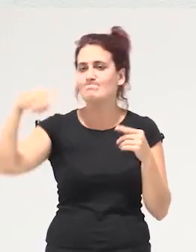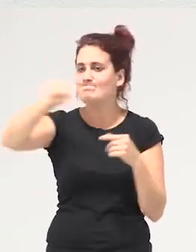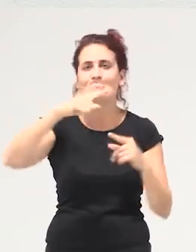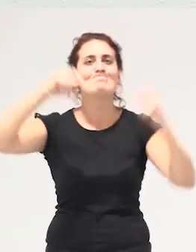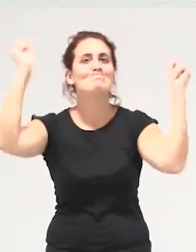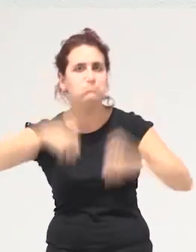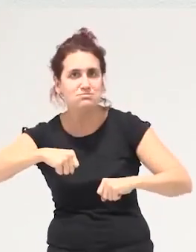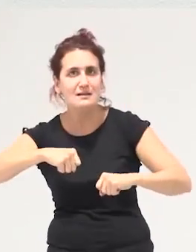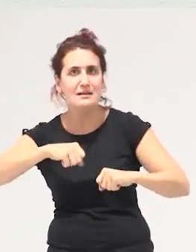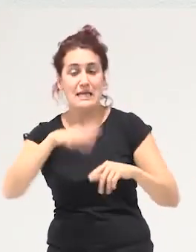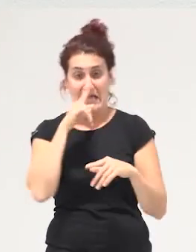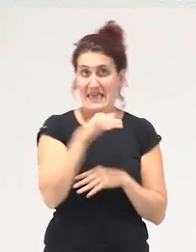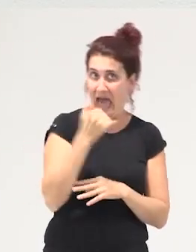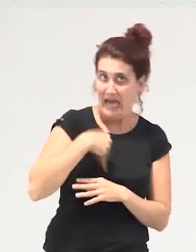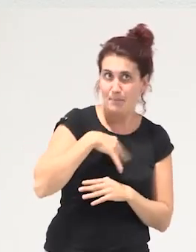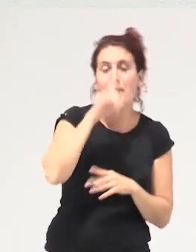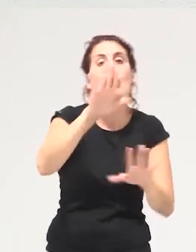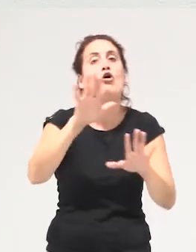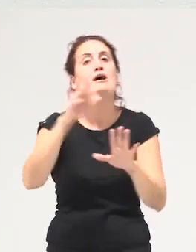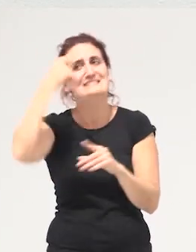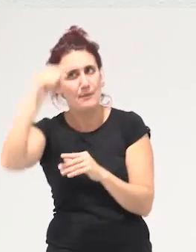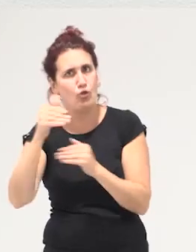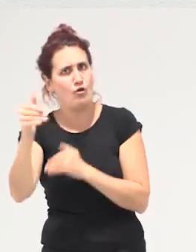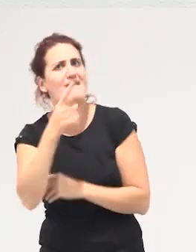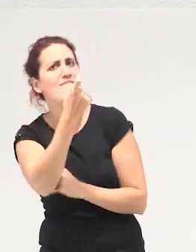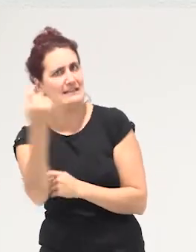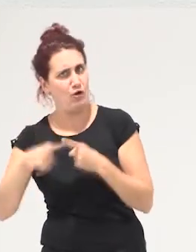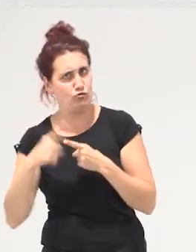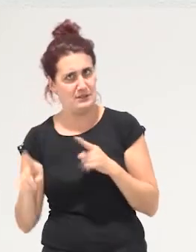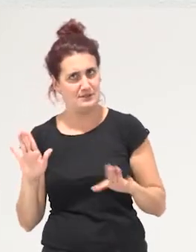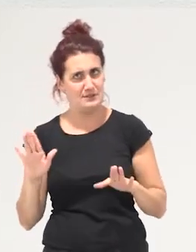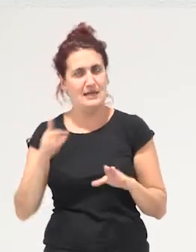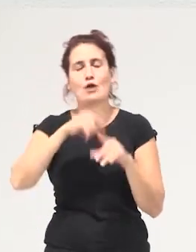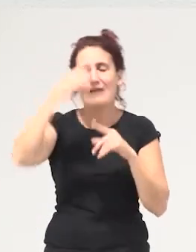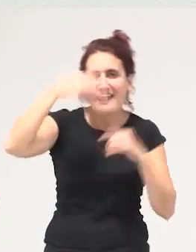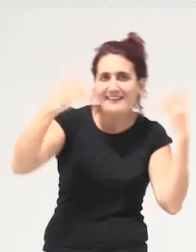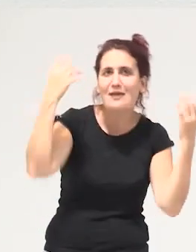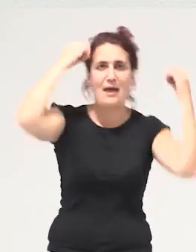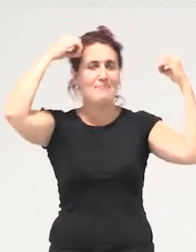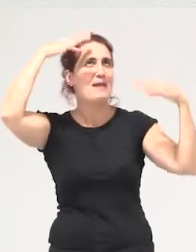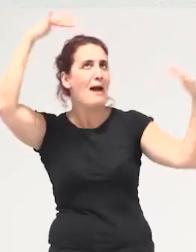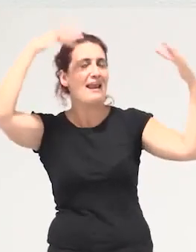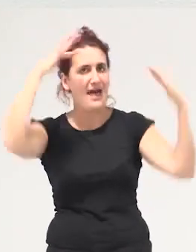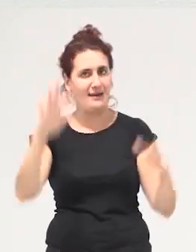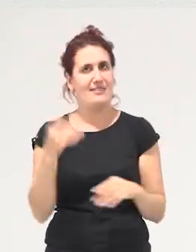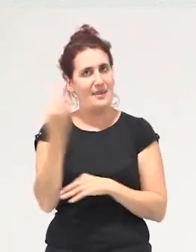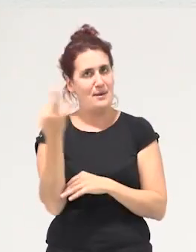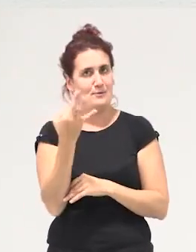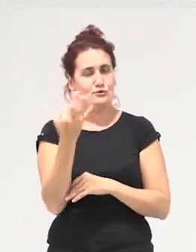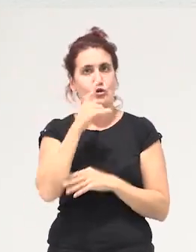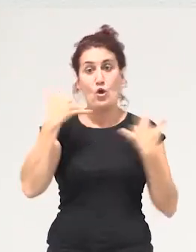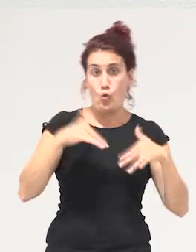sin renunciar a lo existente entonces tenemos que ser creativas e imaginativas entonces un programa de transición insisto es